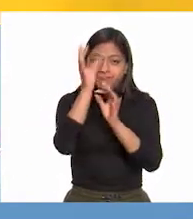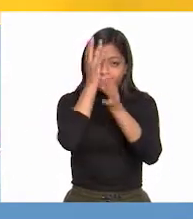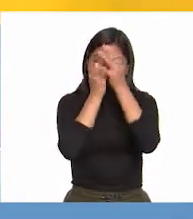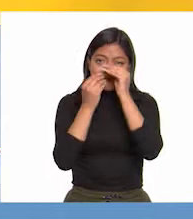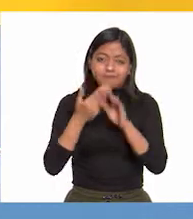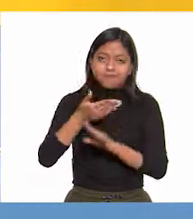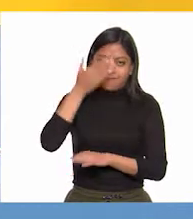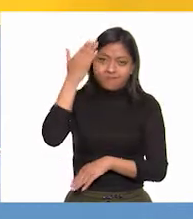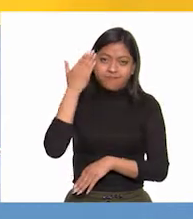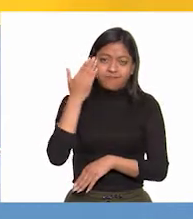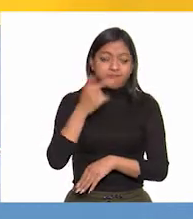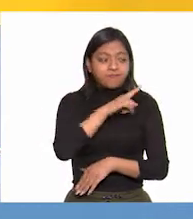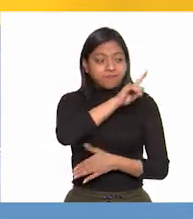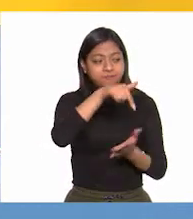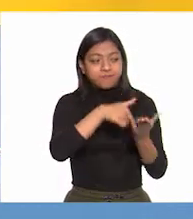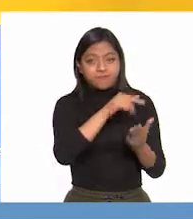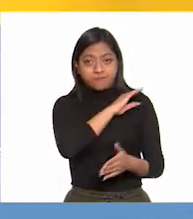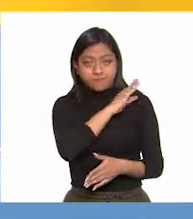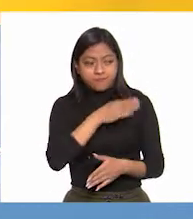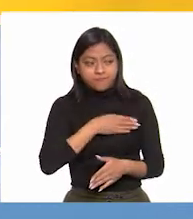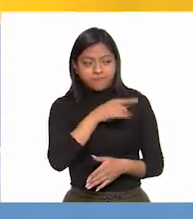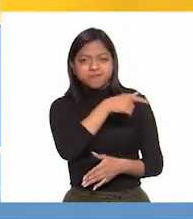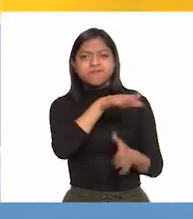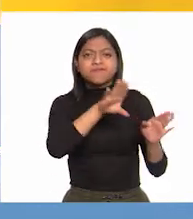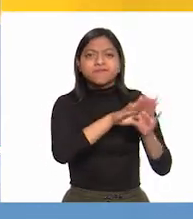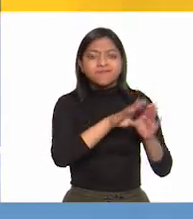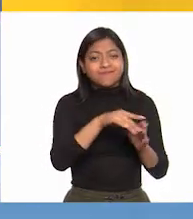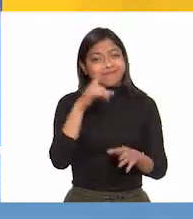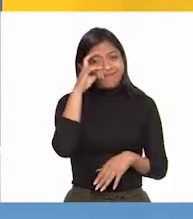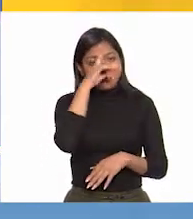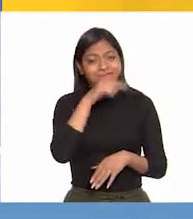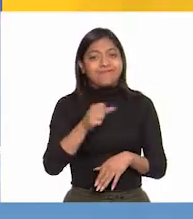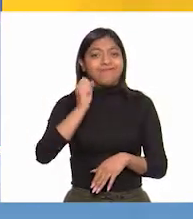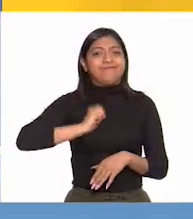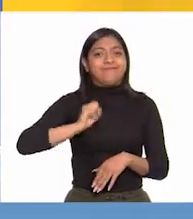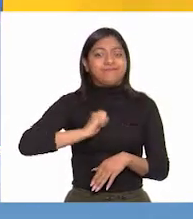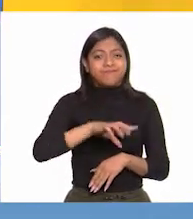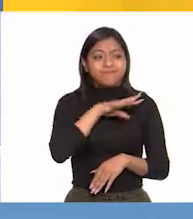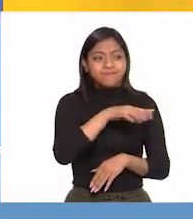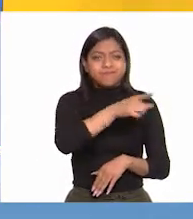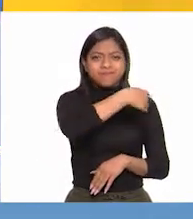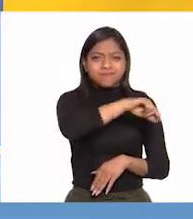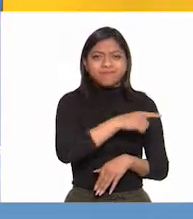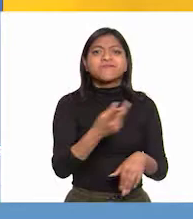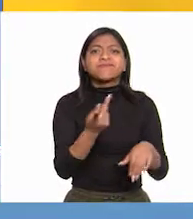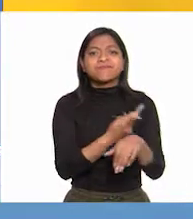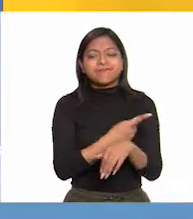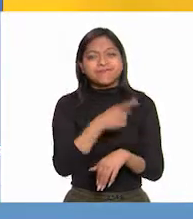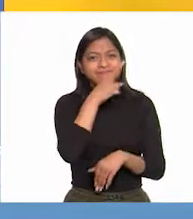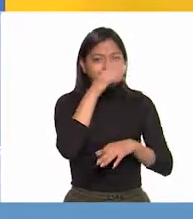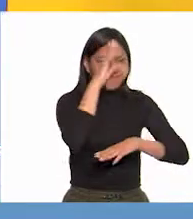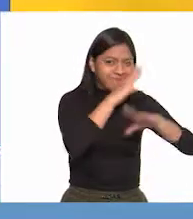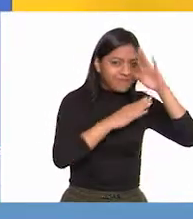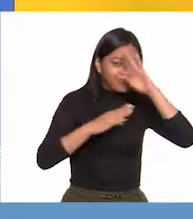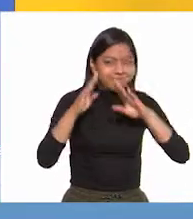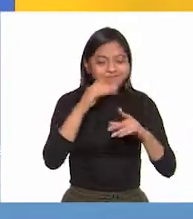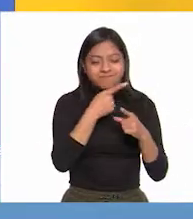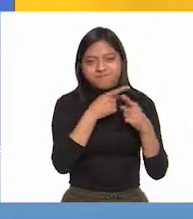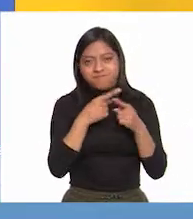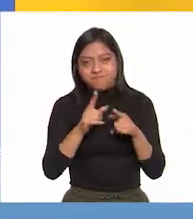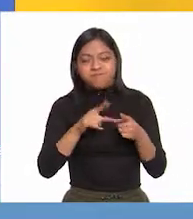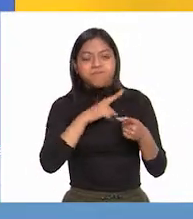situación en España no era nada fácil al iniciar el siglo XIX, pues atravesaba por una crisis en todos los órdenes.